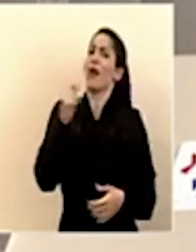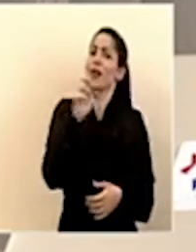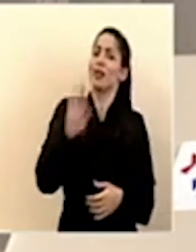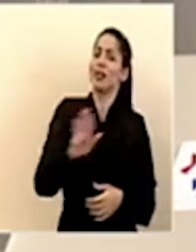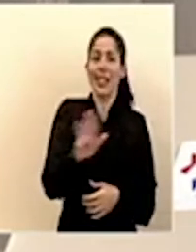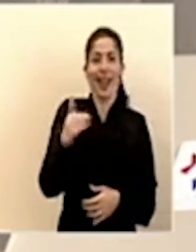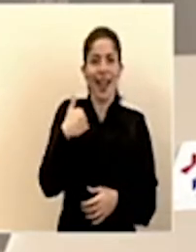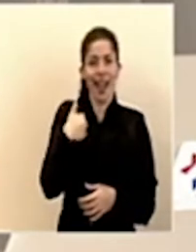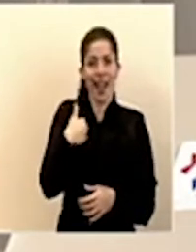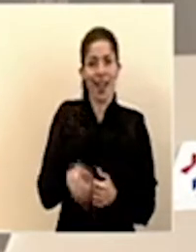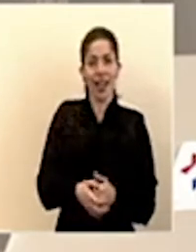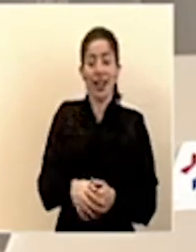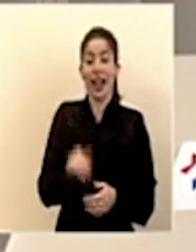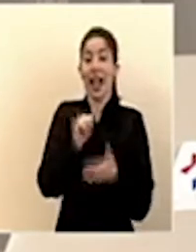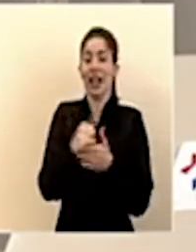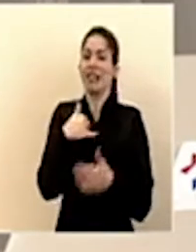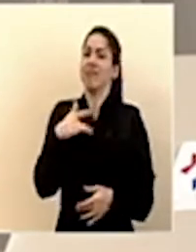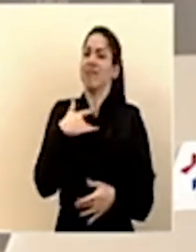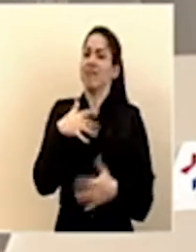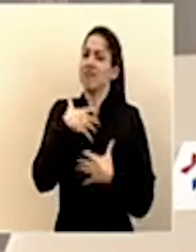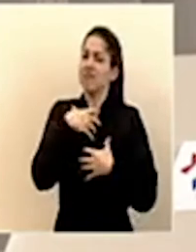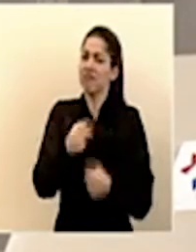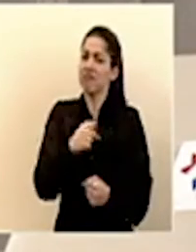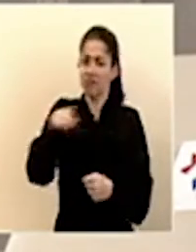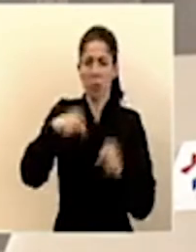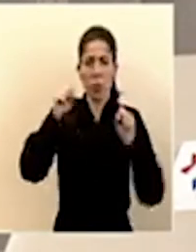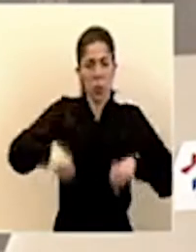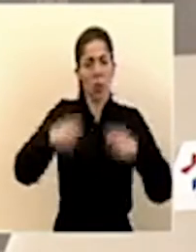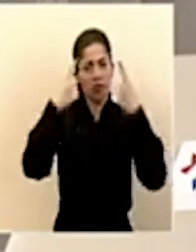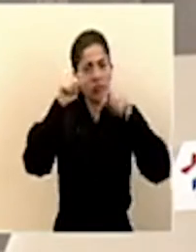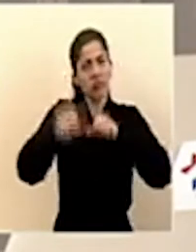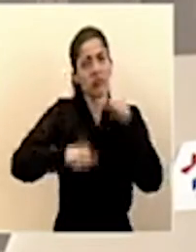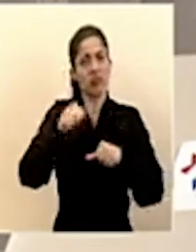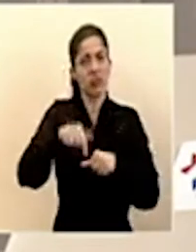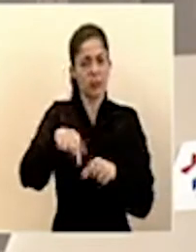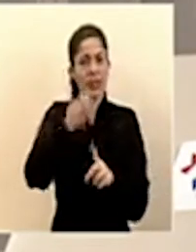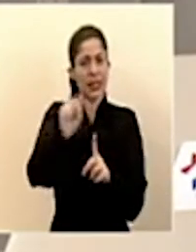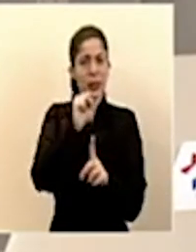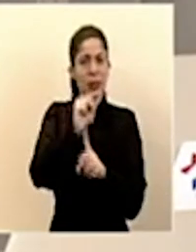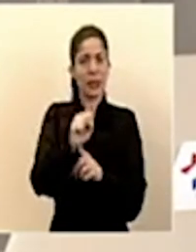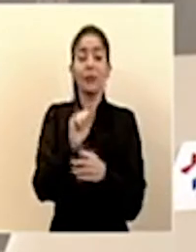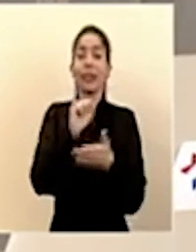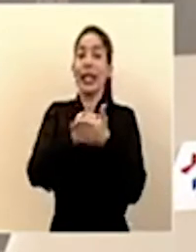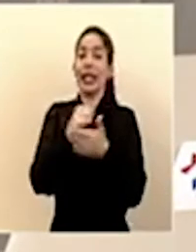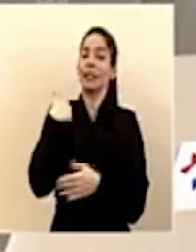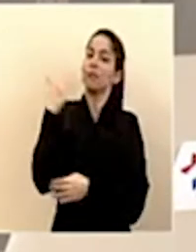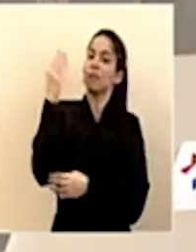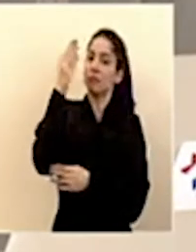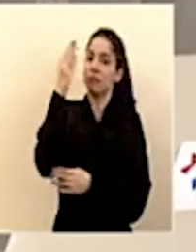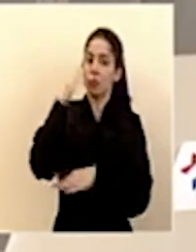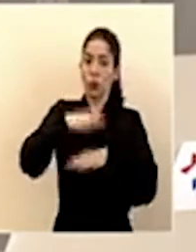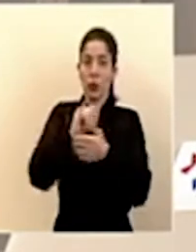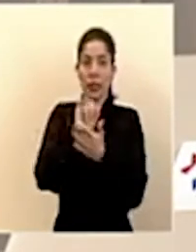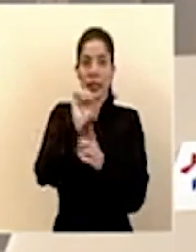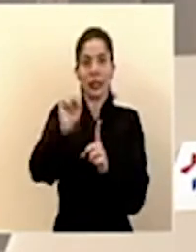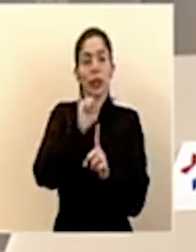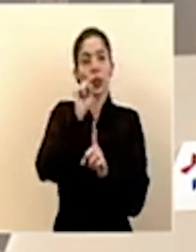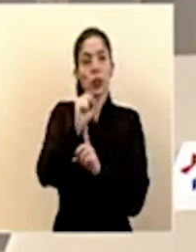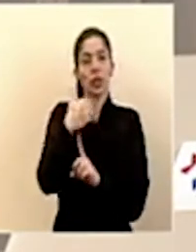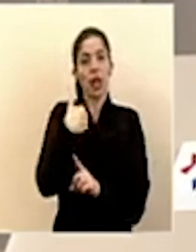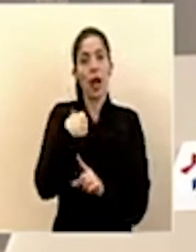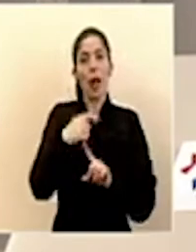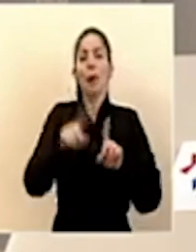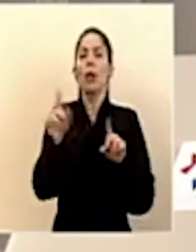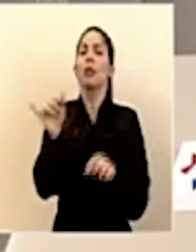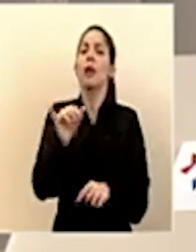Rica. Eso me hace confiar en que vamos a salir adelante en esta situación. Ese es el mensaje de la situación que hoy tenemos, pero